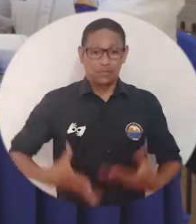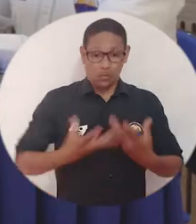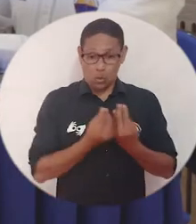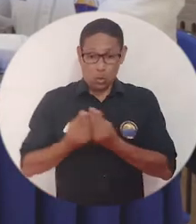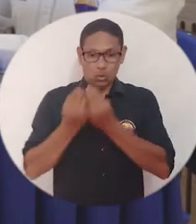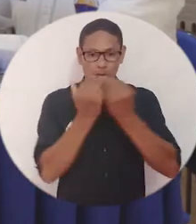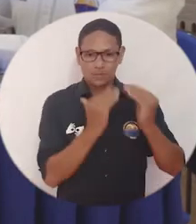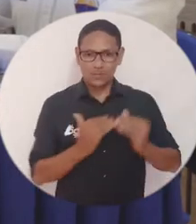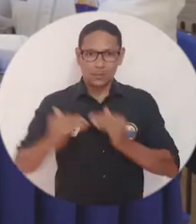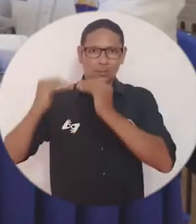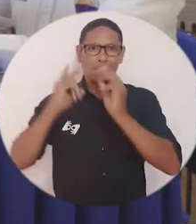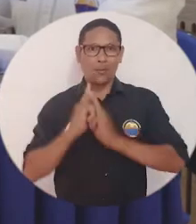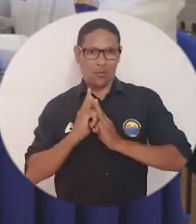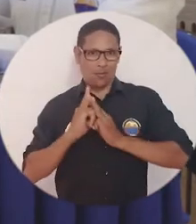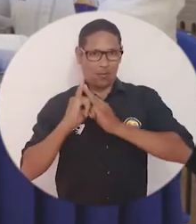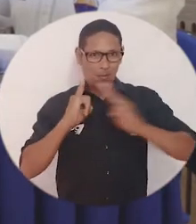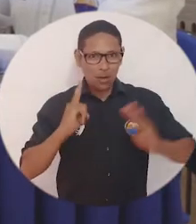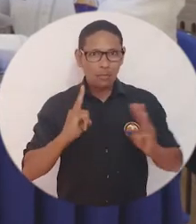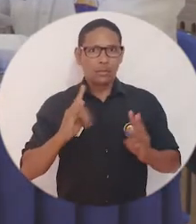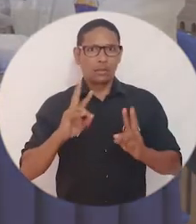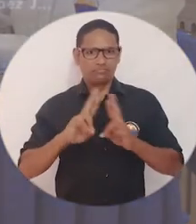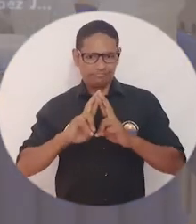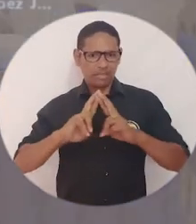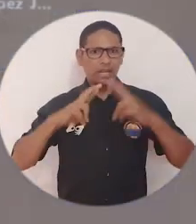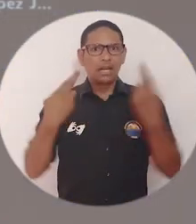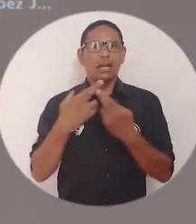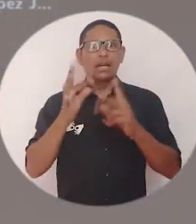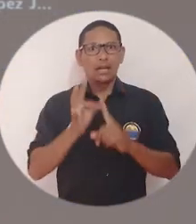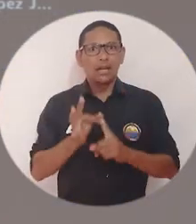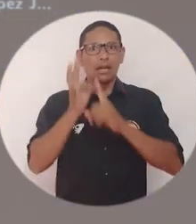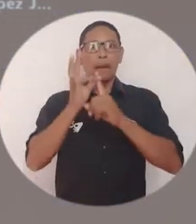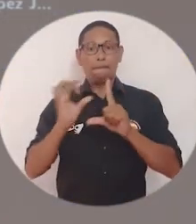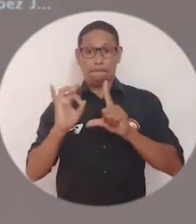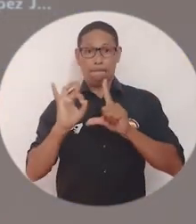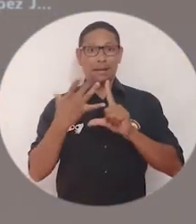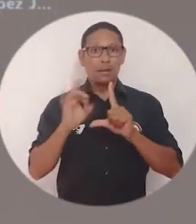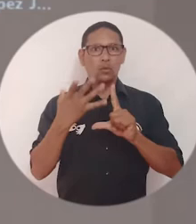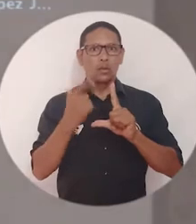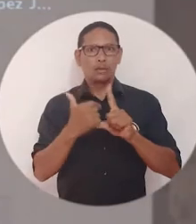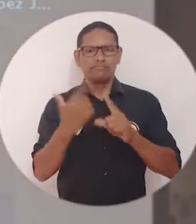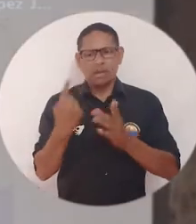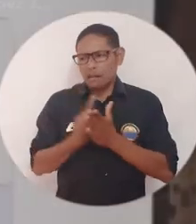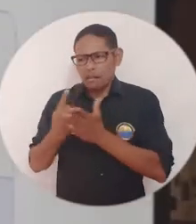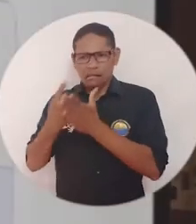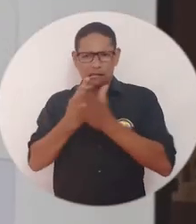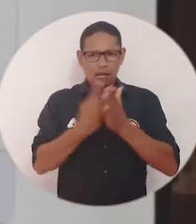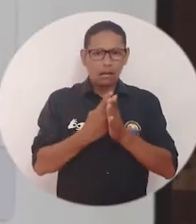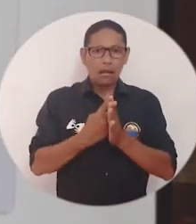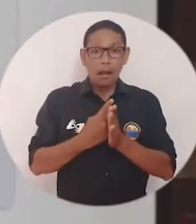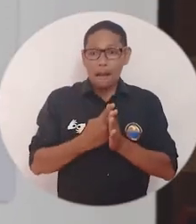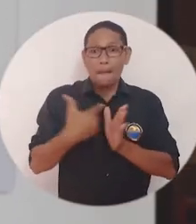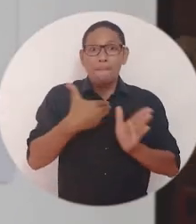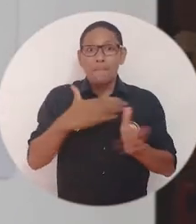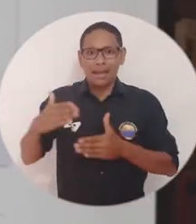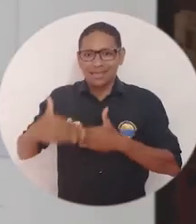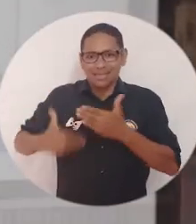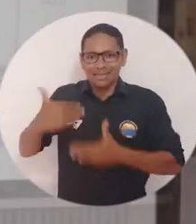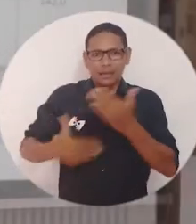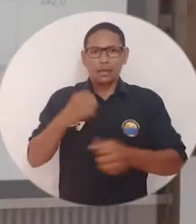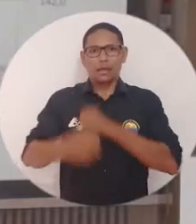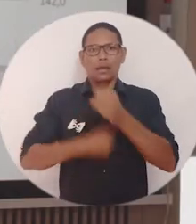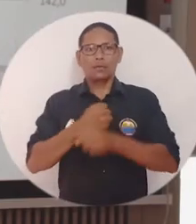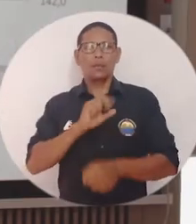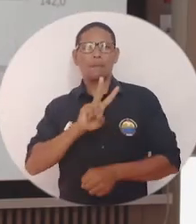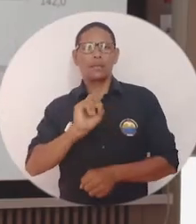El Consejo Superior de la Universidad del Magdalena llevó a cabo una sesión extraordinaria no presencial para la socialización del Plan de Desarrollo